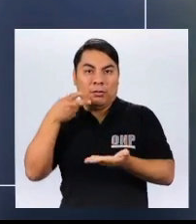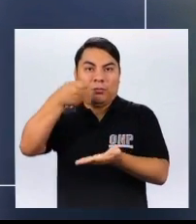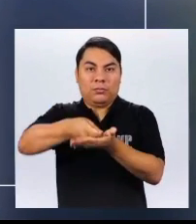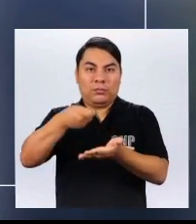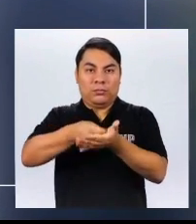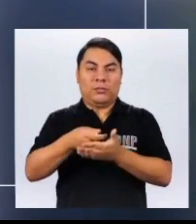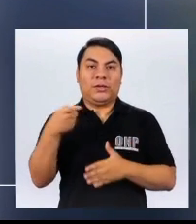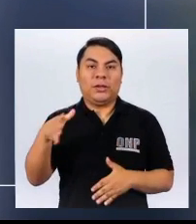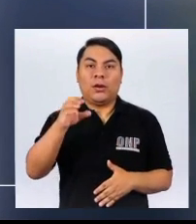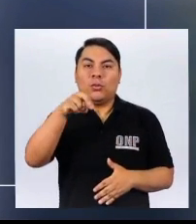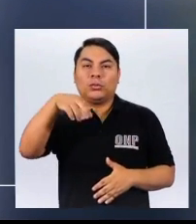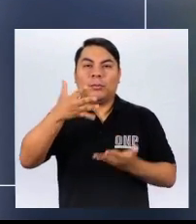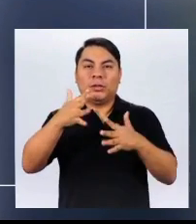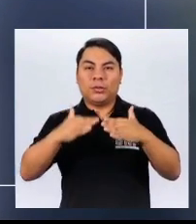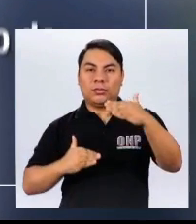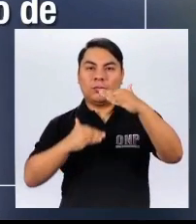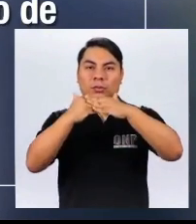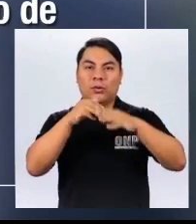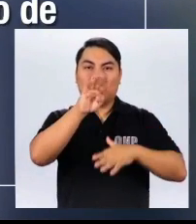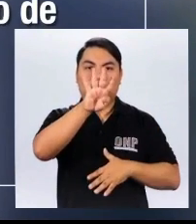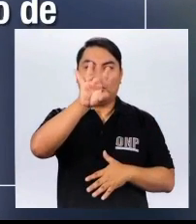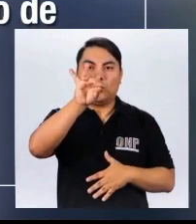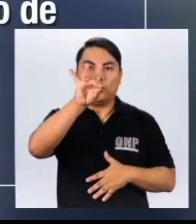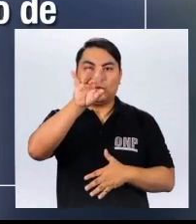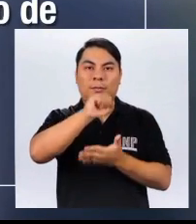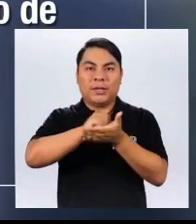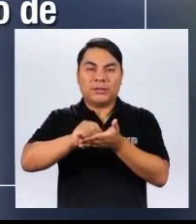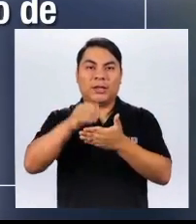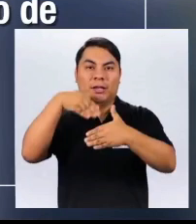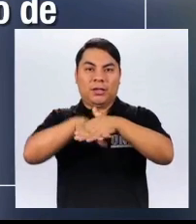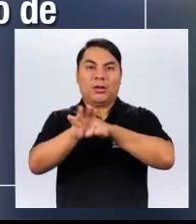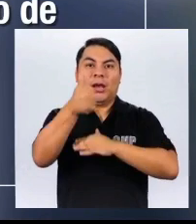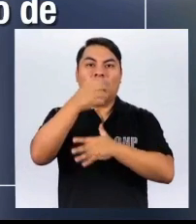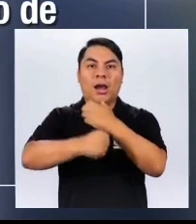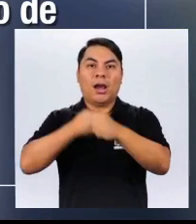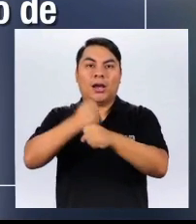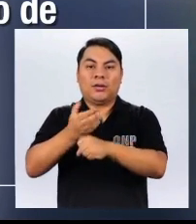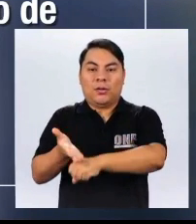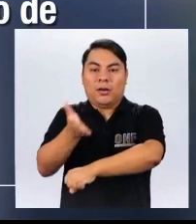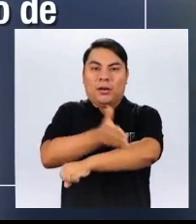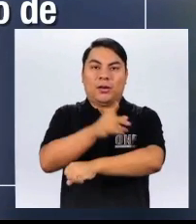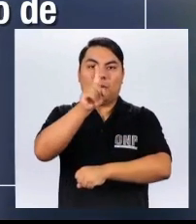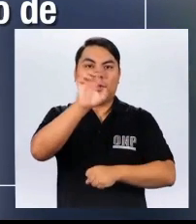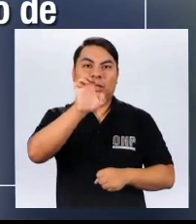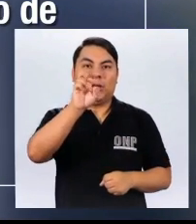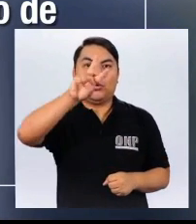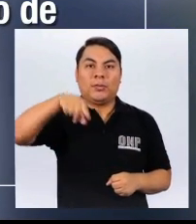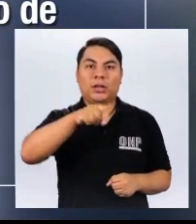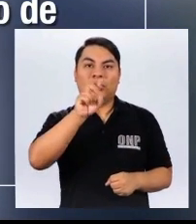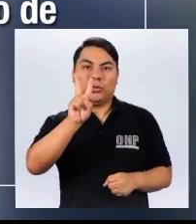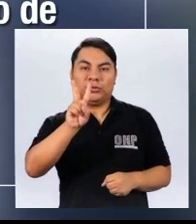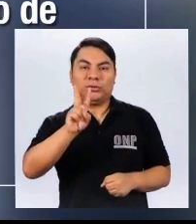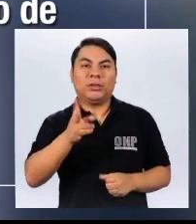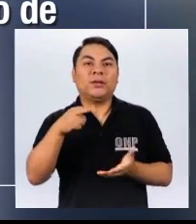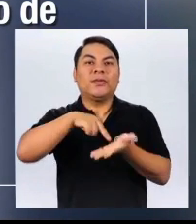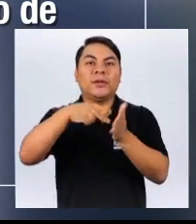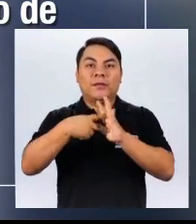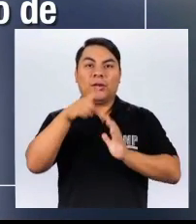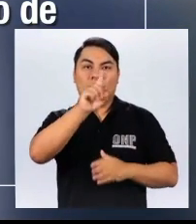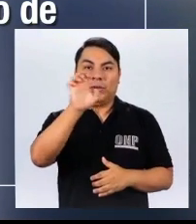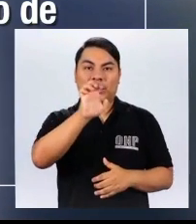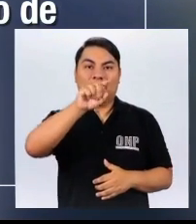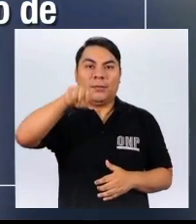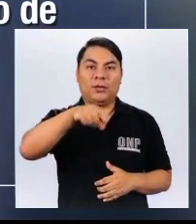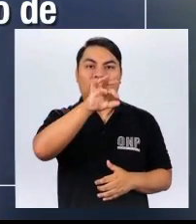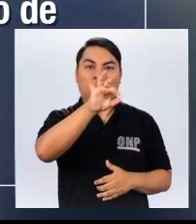aportado al Sistema Nacional de Pensiones un mínimo de 48 meses dentro de los 10 años anteriores al 1 de enero de 2002 Es decir, del 1 de